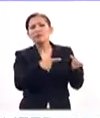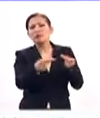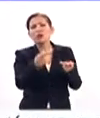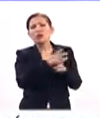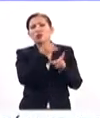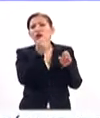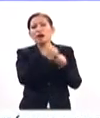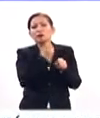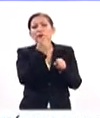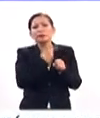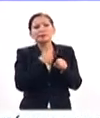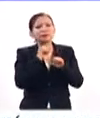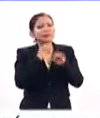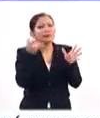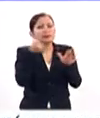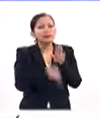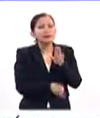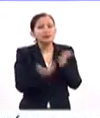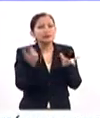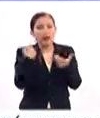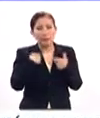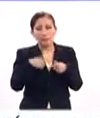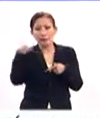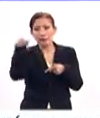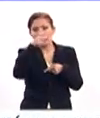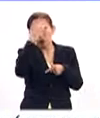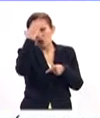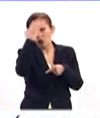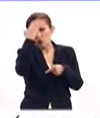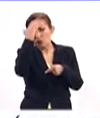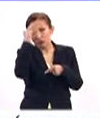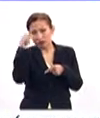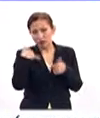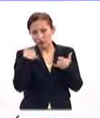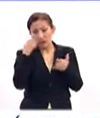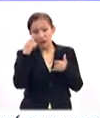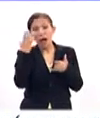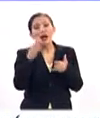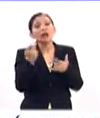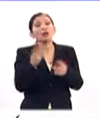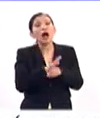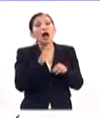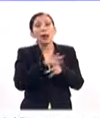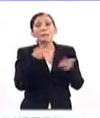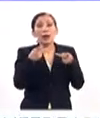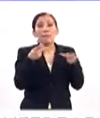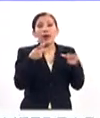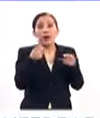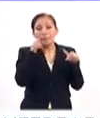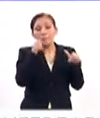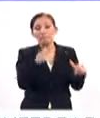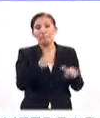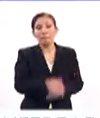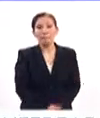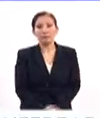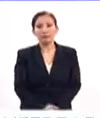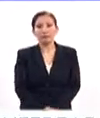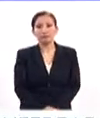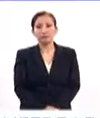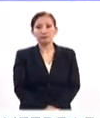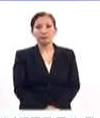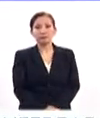durante el año? Platícanos un poco más a detalle para que la gente, los jóvenes que te están viendo, pues sepan qué es lo que tendrían, a qué se tendrían que enfrentar.